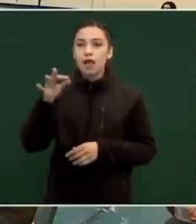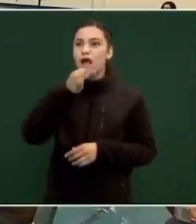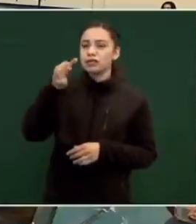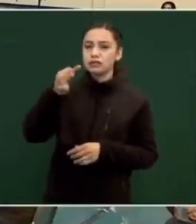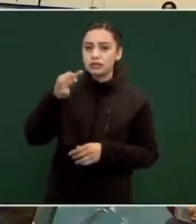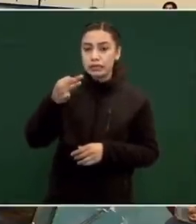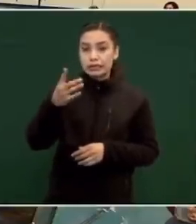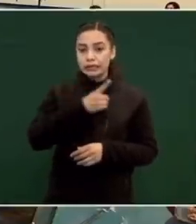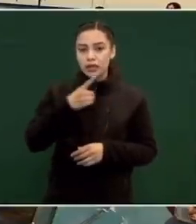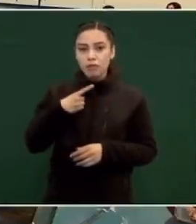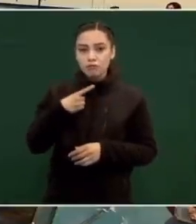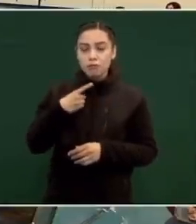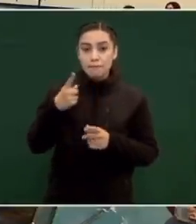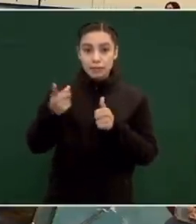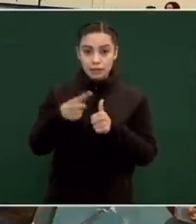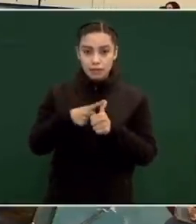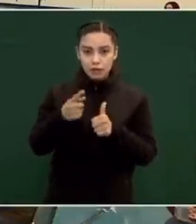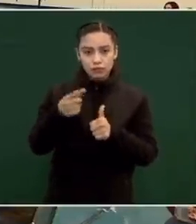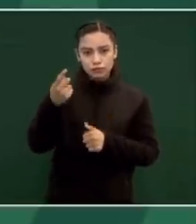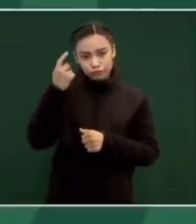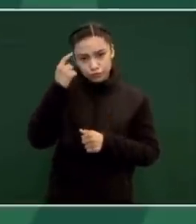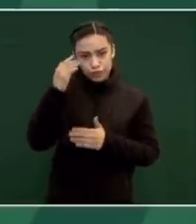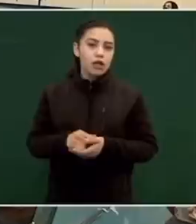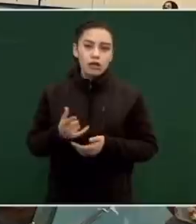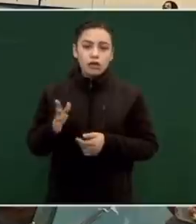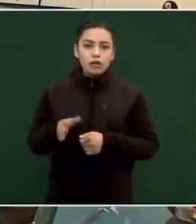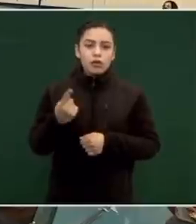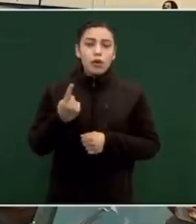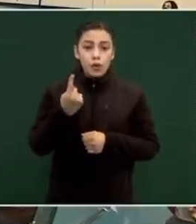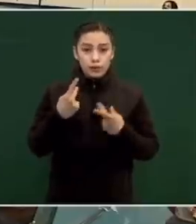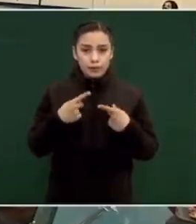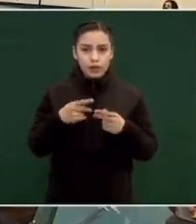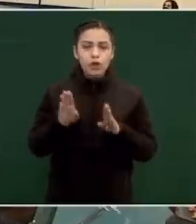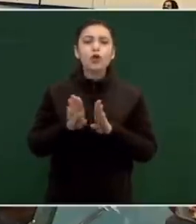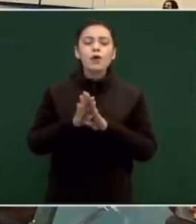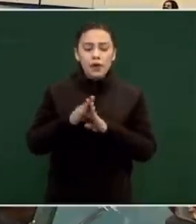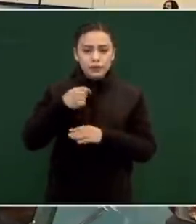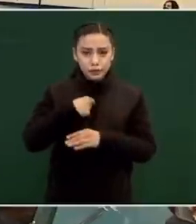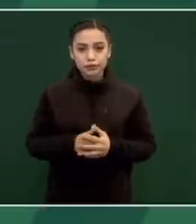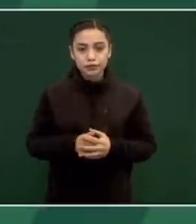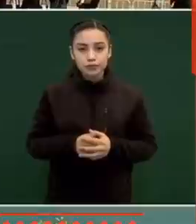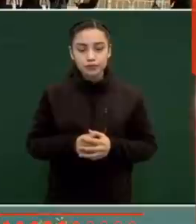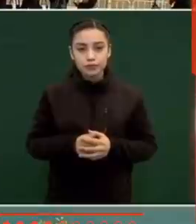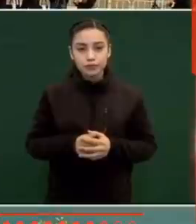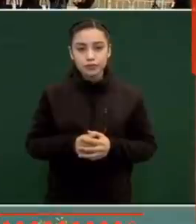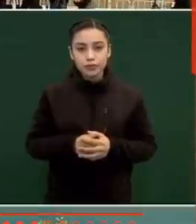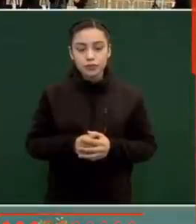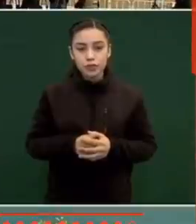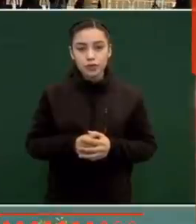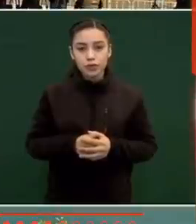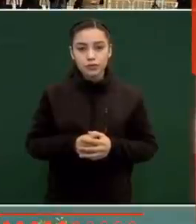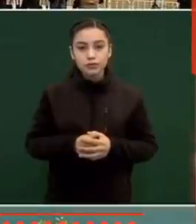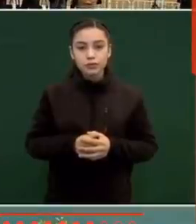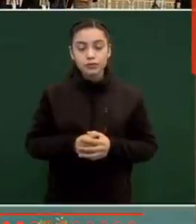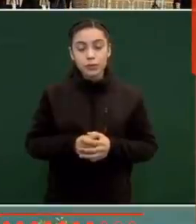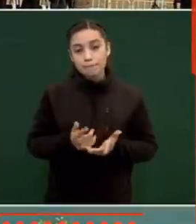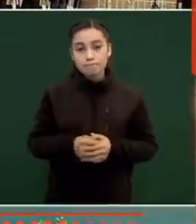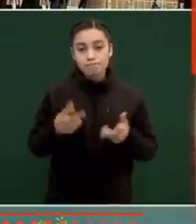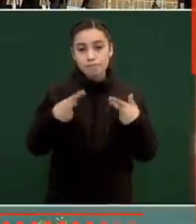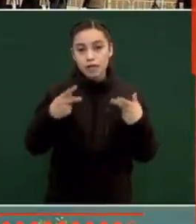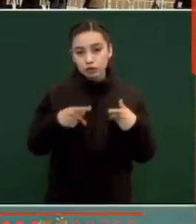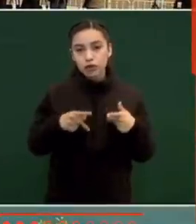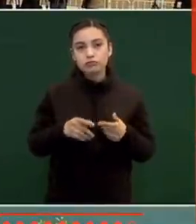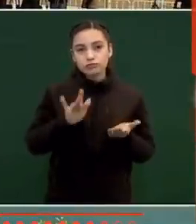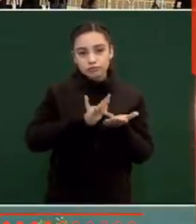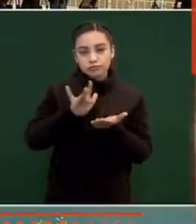se necesita tener autoridad moral, si no, no es posible. ¿Cuál es mi escudo? Mi honestidad. Pero como la gente ayuda, no ahora,